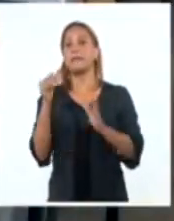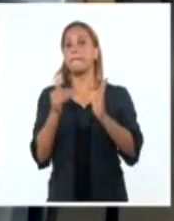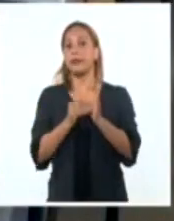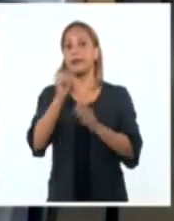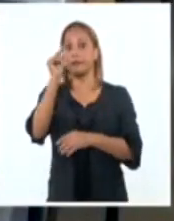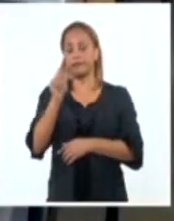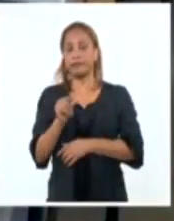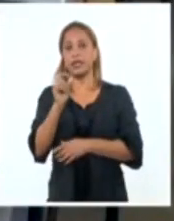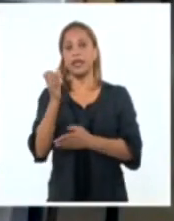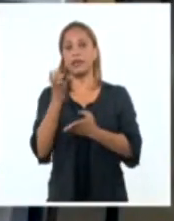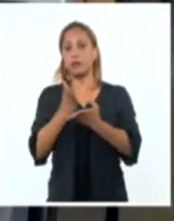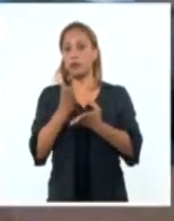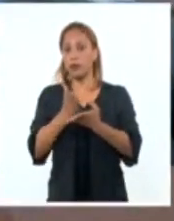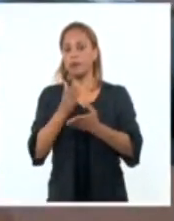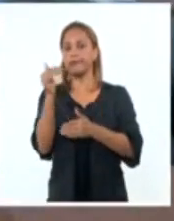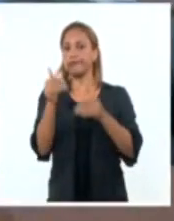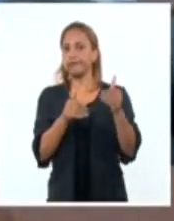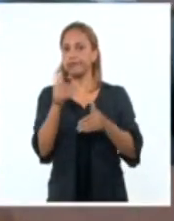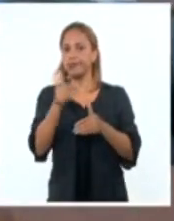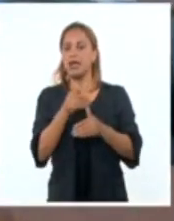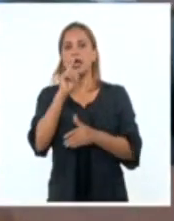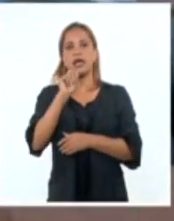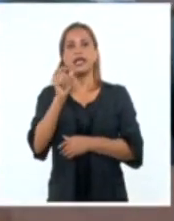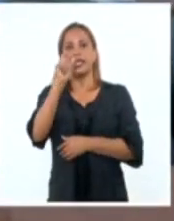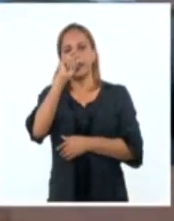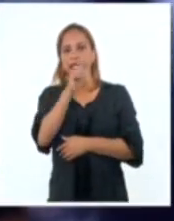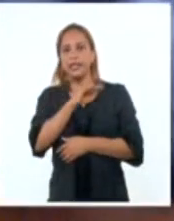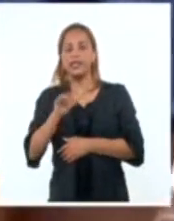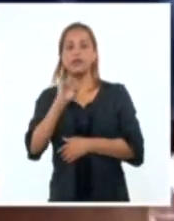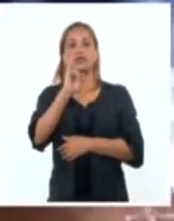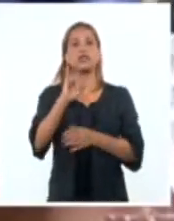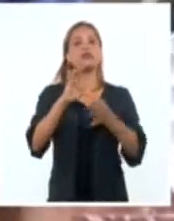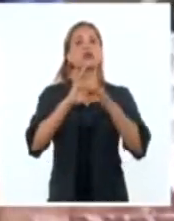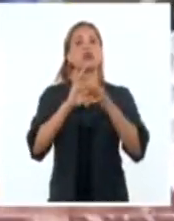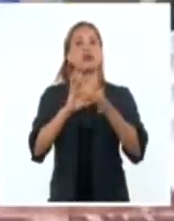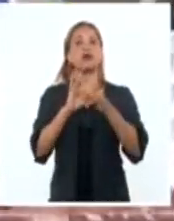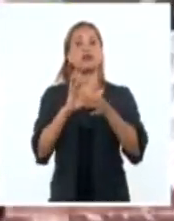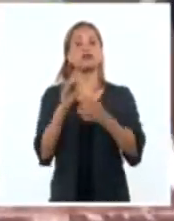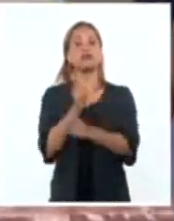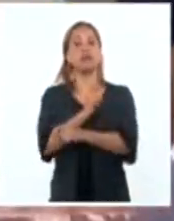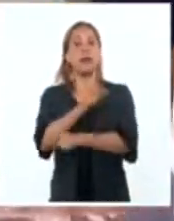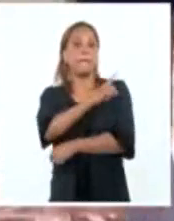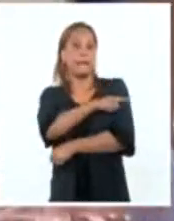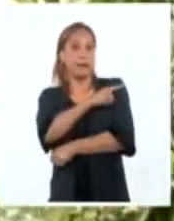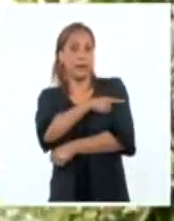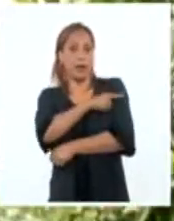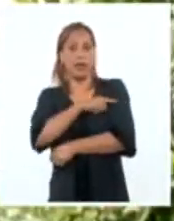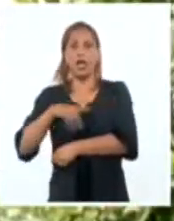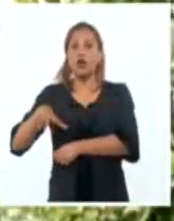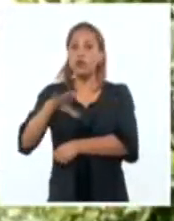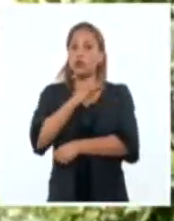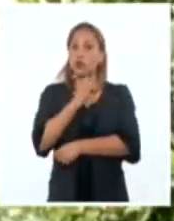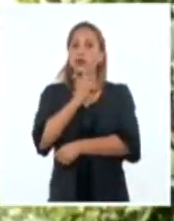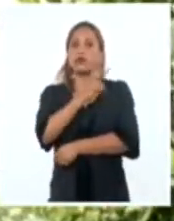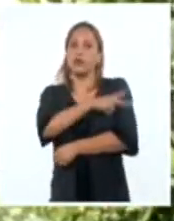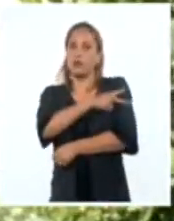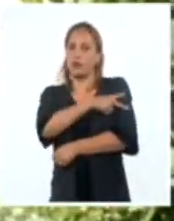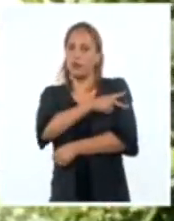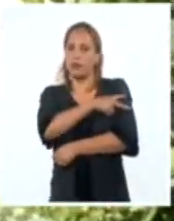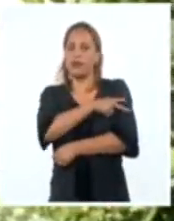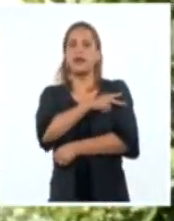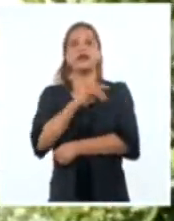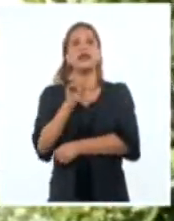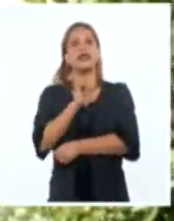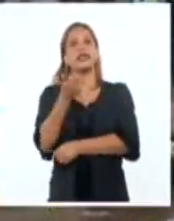instituciones de todo el país, entre ellos alumnos del sexto grado de la enseñanza primaria, todos los estudiantes de la secundaria básica,